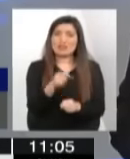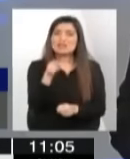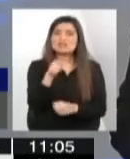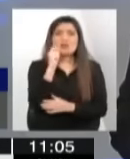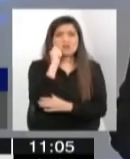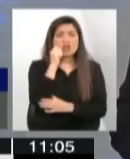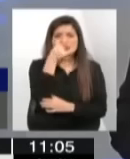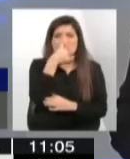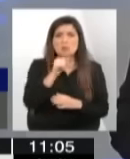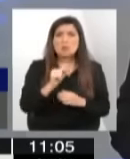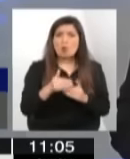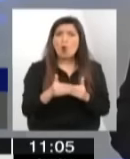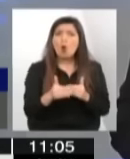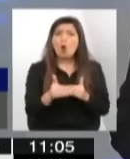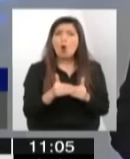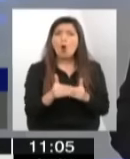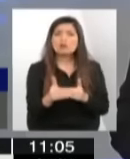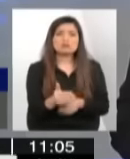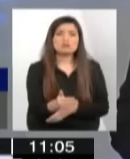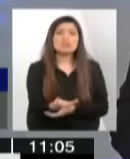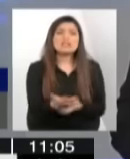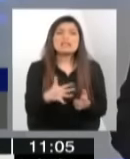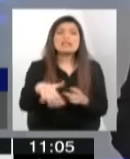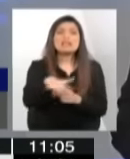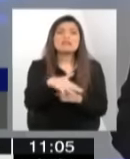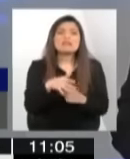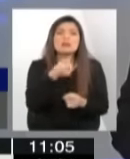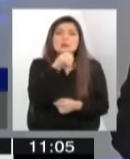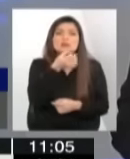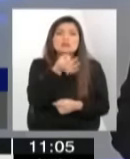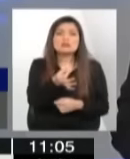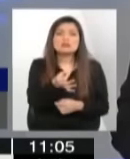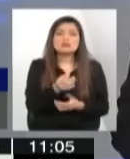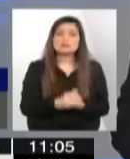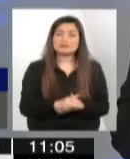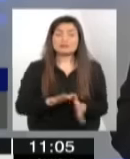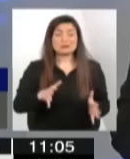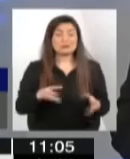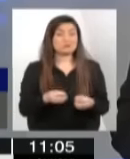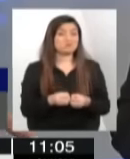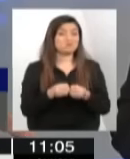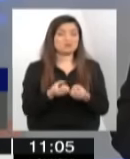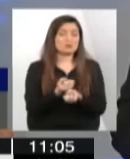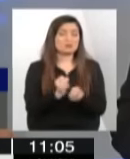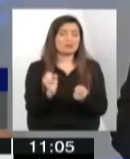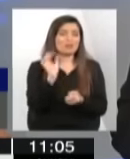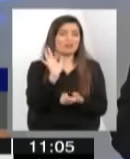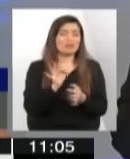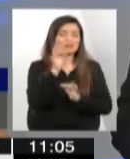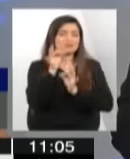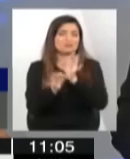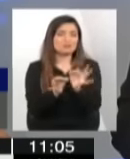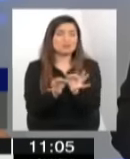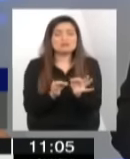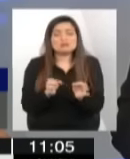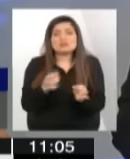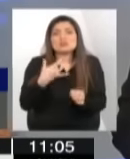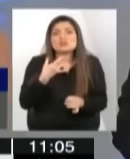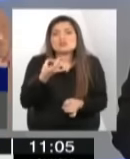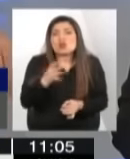provisoria. ¿Y qué se vivía? ¿Qué viviste tú? Cientos de cosas indescriptibles que te puedo decir que